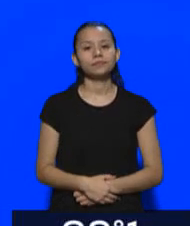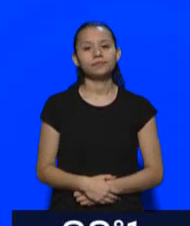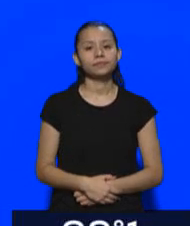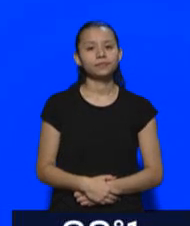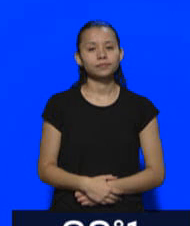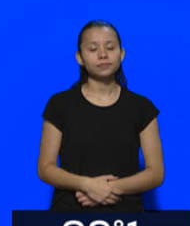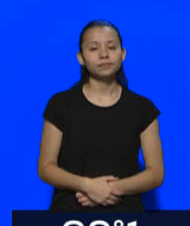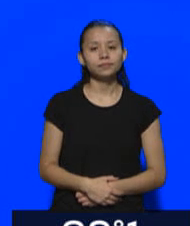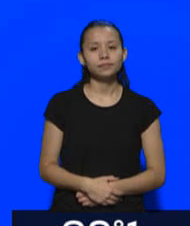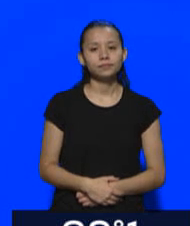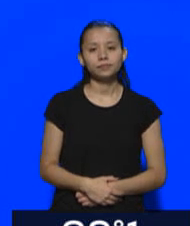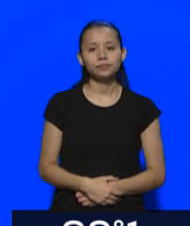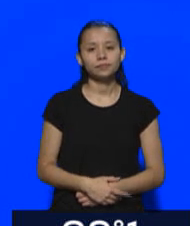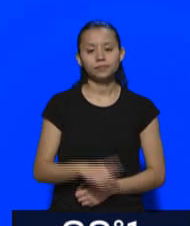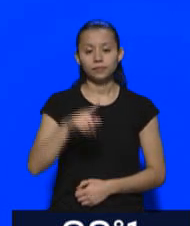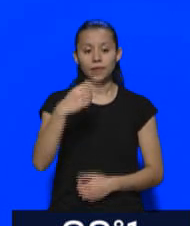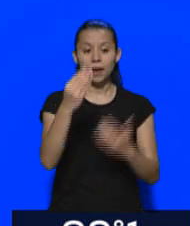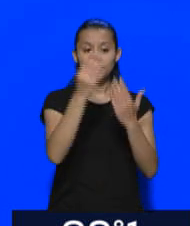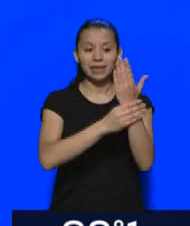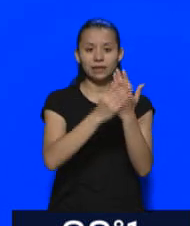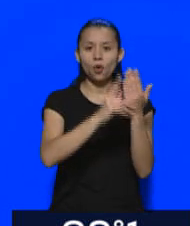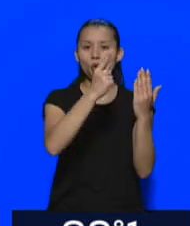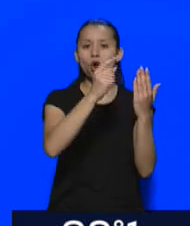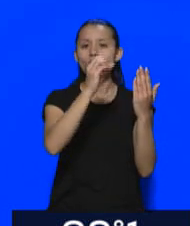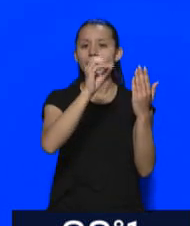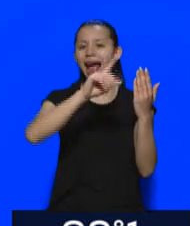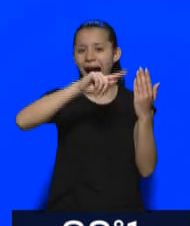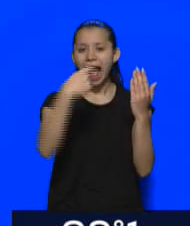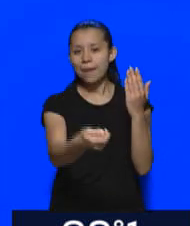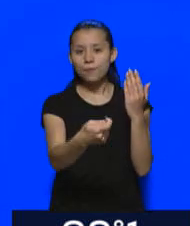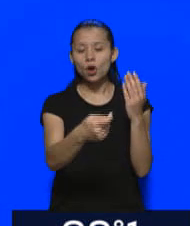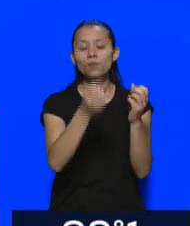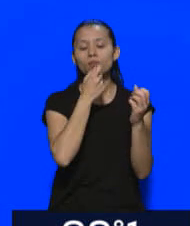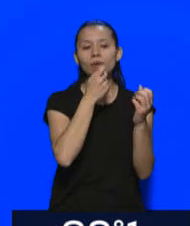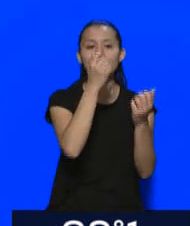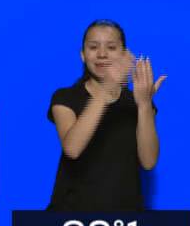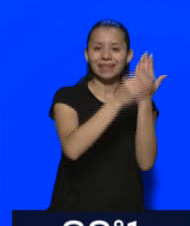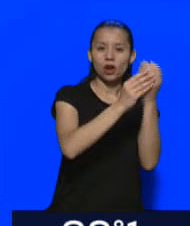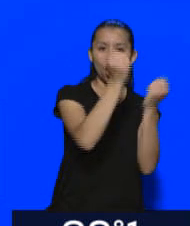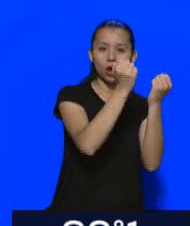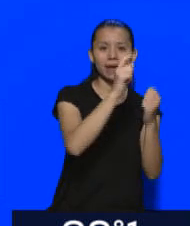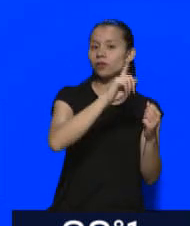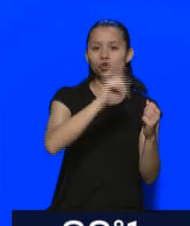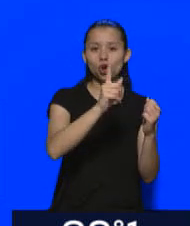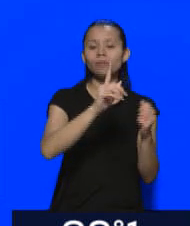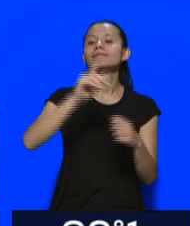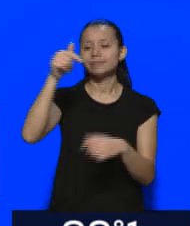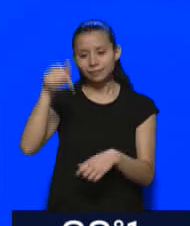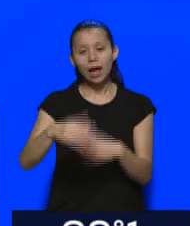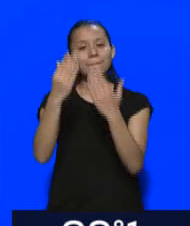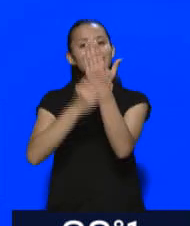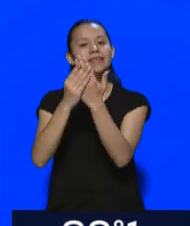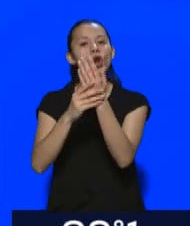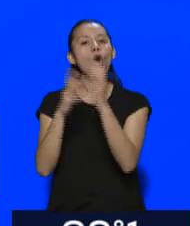explica por qué le cambia el nombre a uno de los ministerios, que es el Ministerio de Economía, y lo transforma en el Ministerio de la Producción. quiere hablar más de economía,